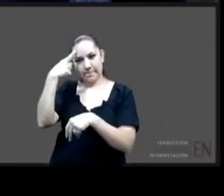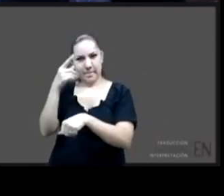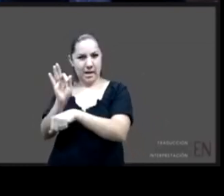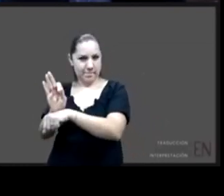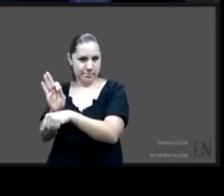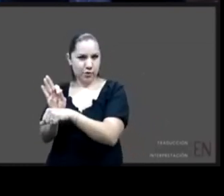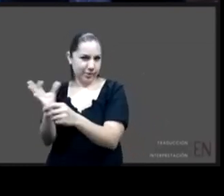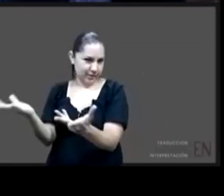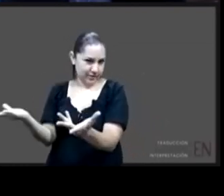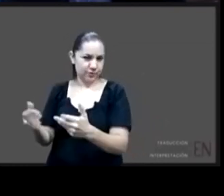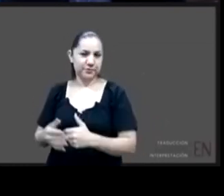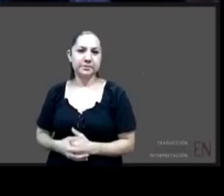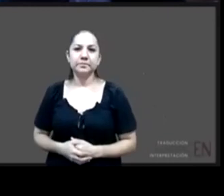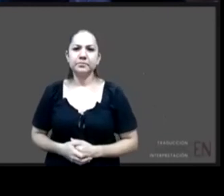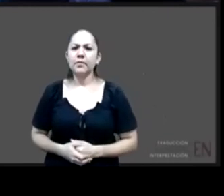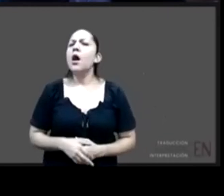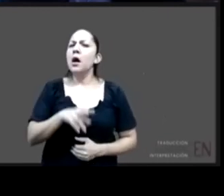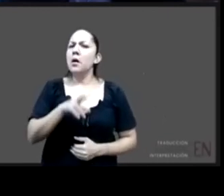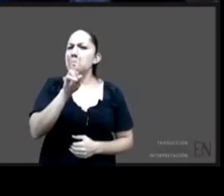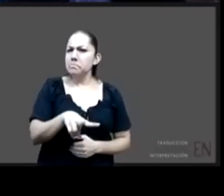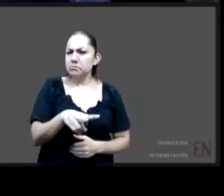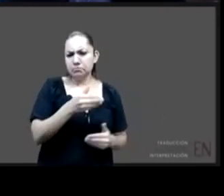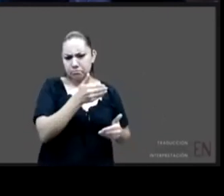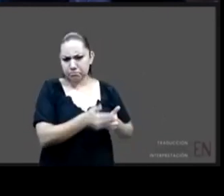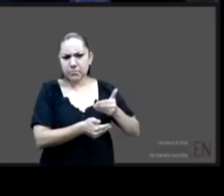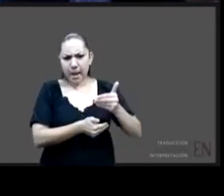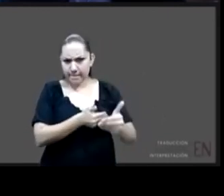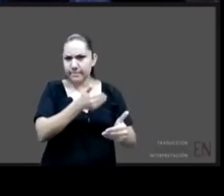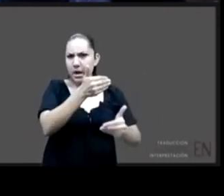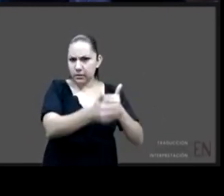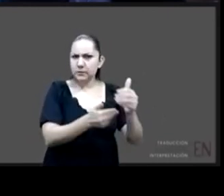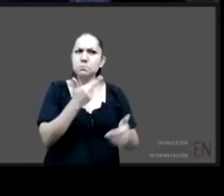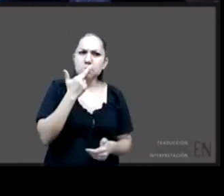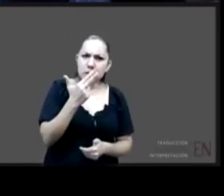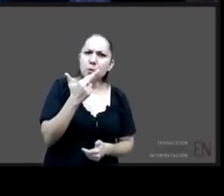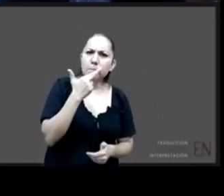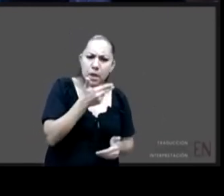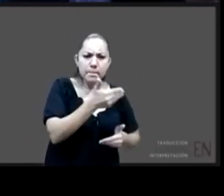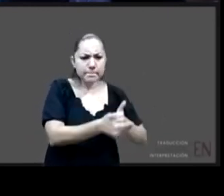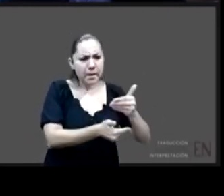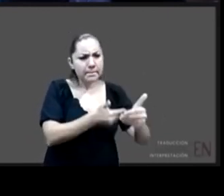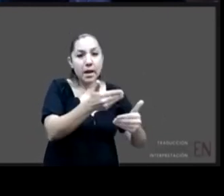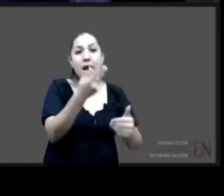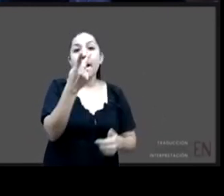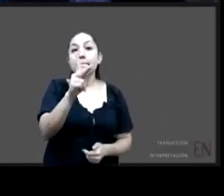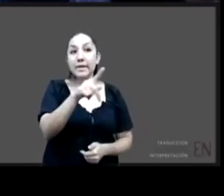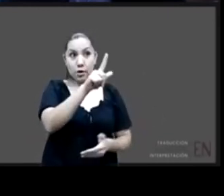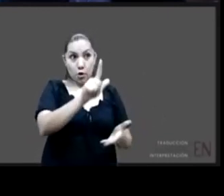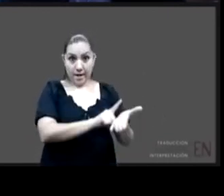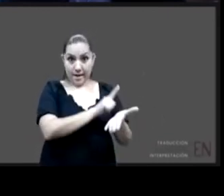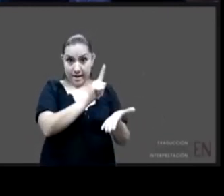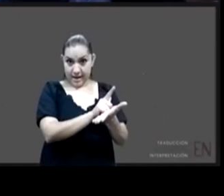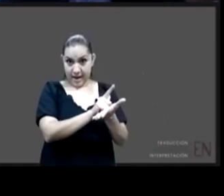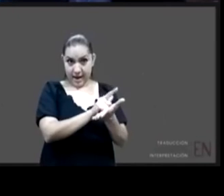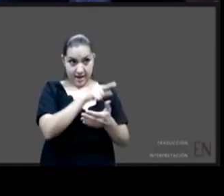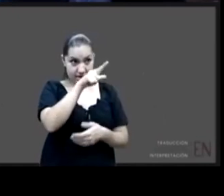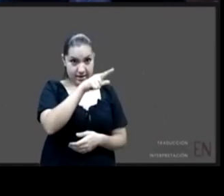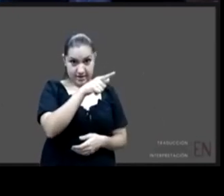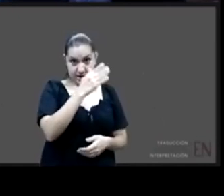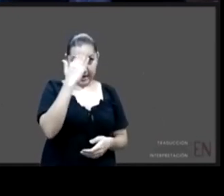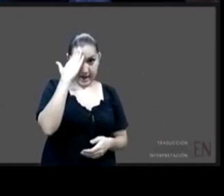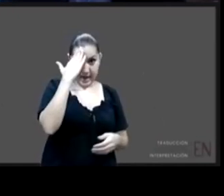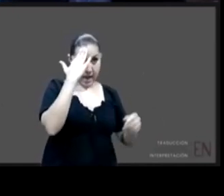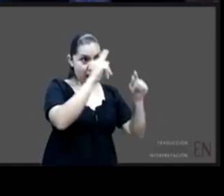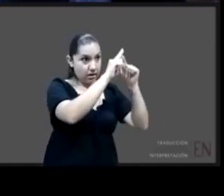muy importantes pero también la implementación de la ley general sigue siendo un reto en todas estas